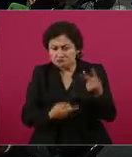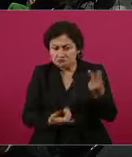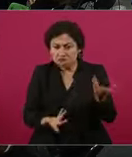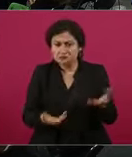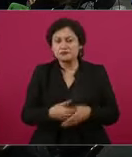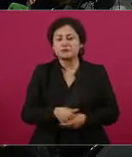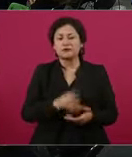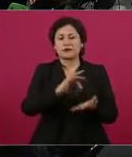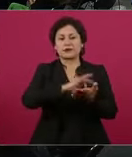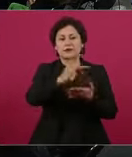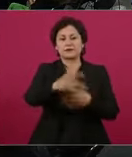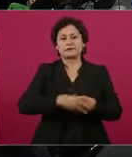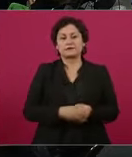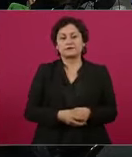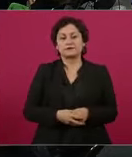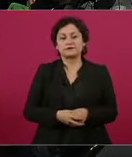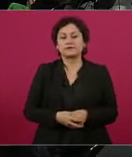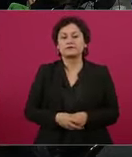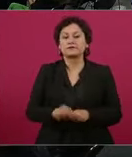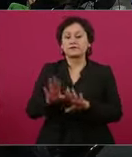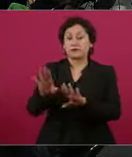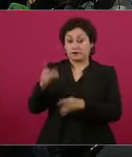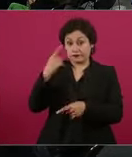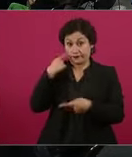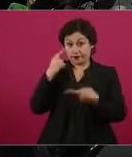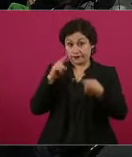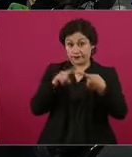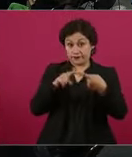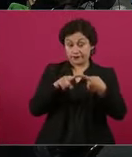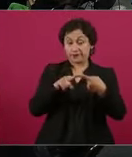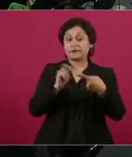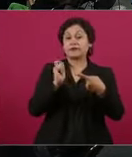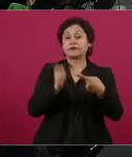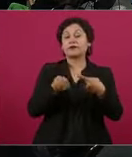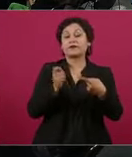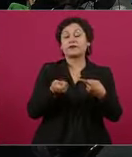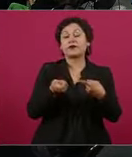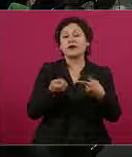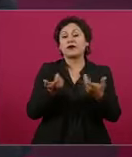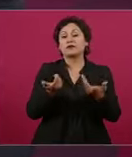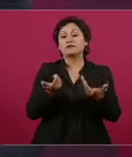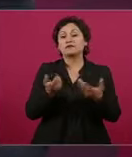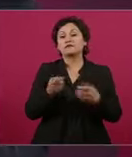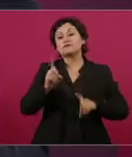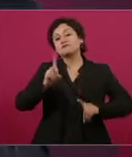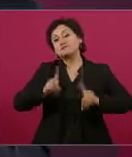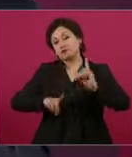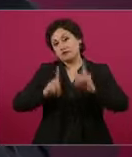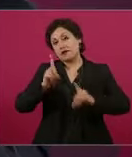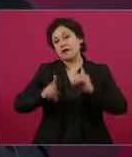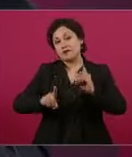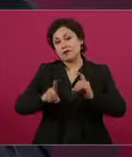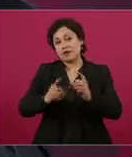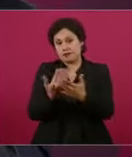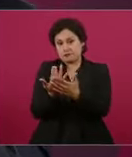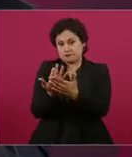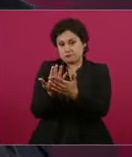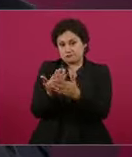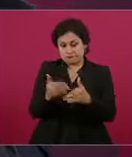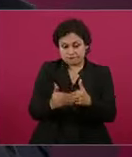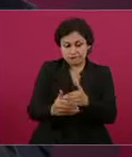Bueno, lo primero va a depender de los resultados, hay que esperarnos.